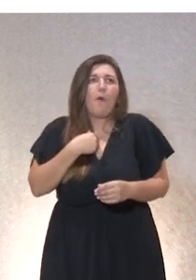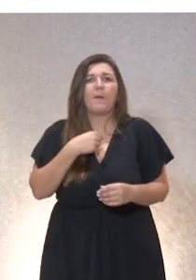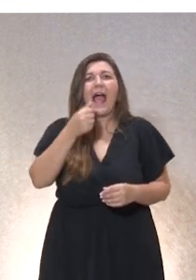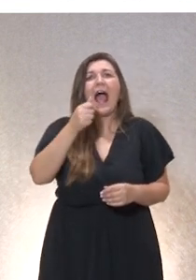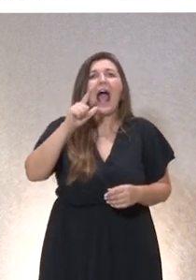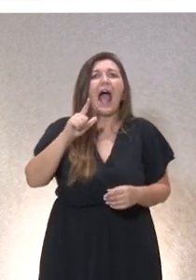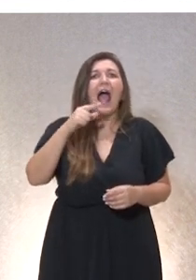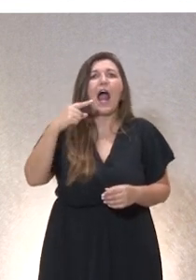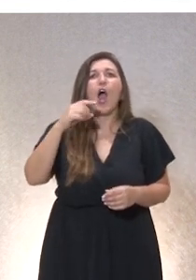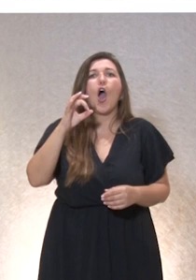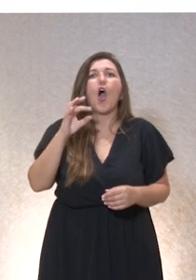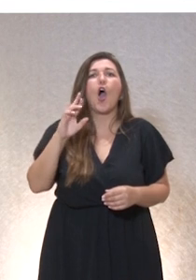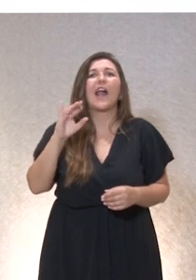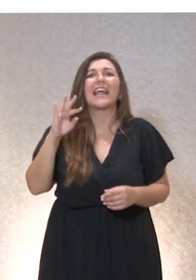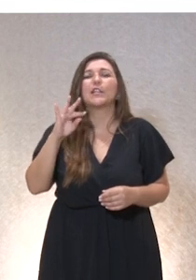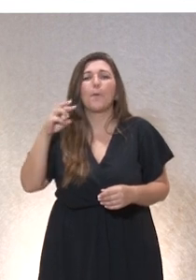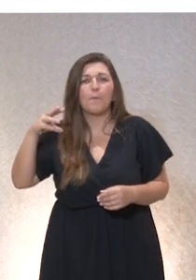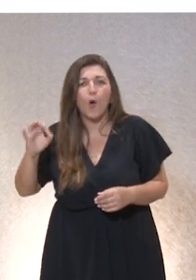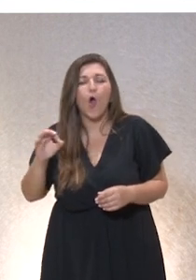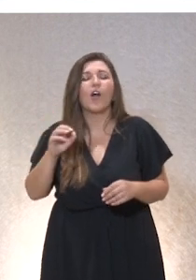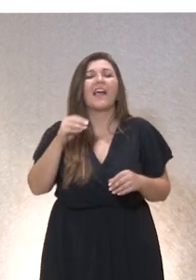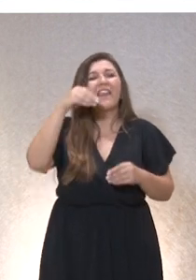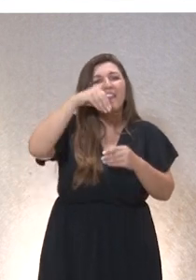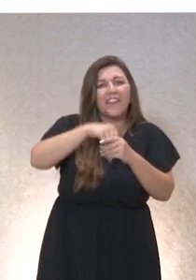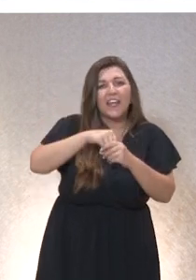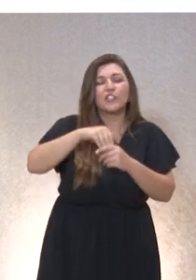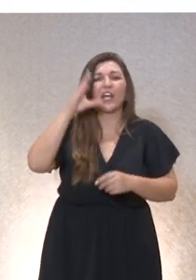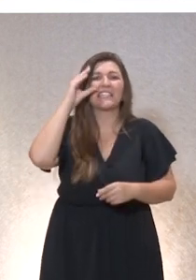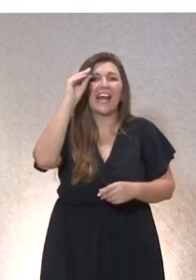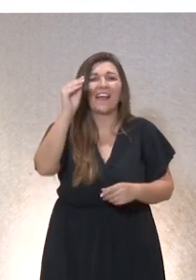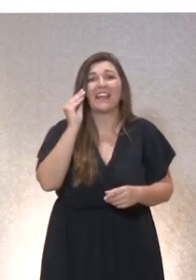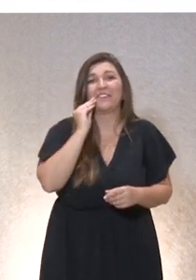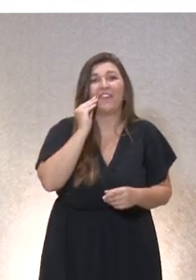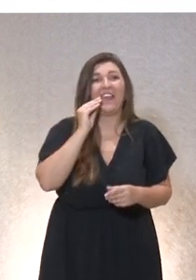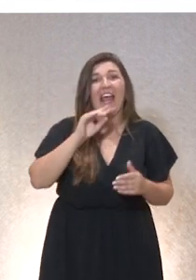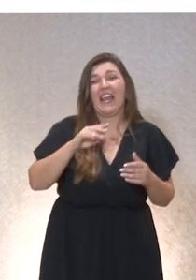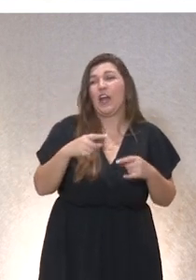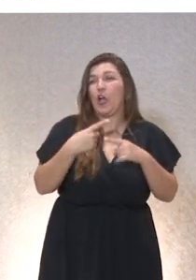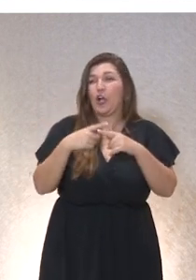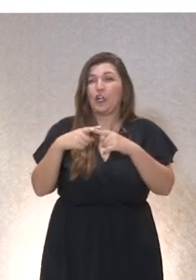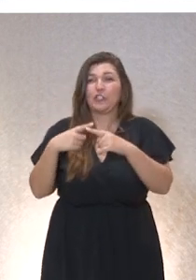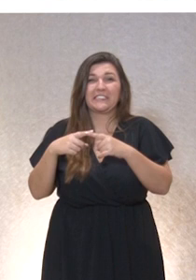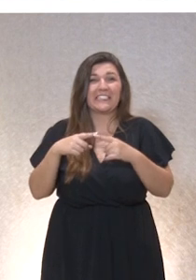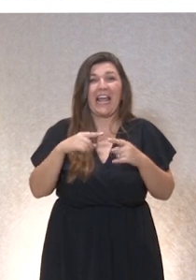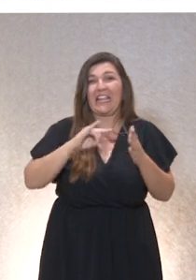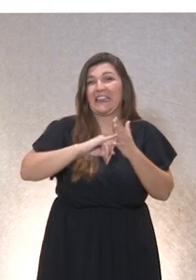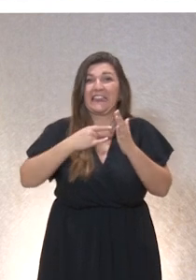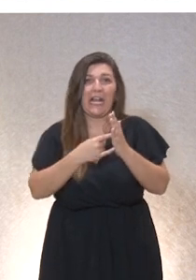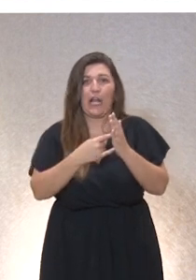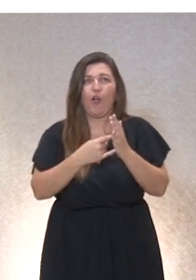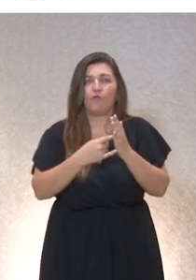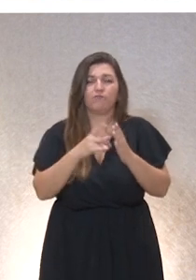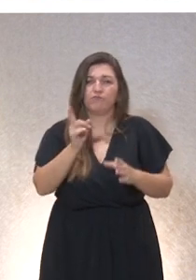mundo de la inteligencia artificial en términos técnicos, bueno, pues que se dedique a otra cosa. Es decir,